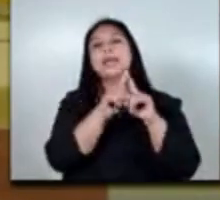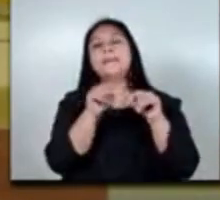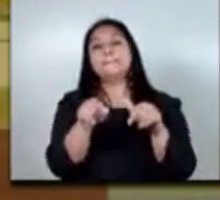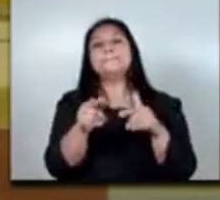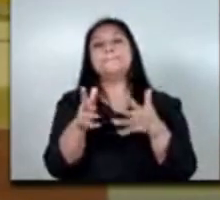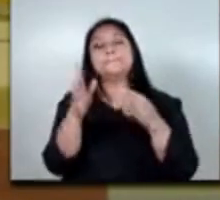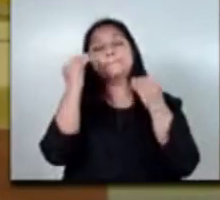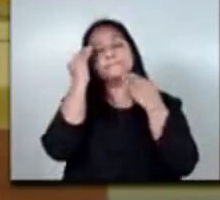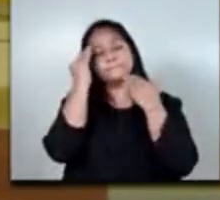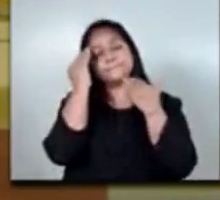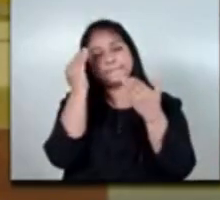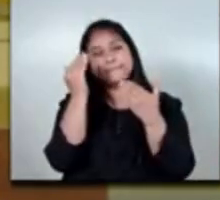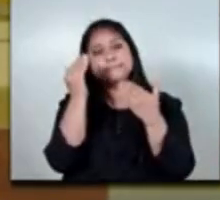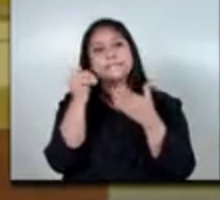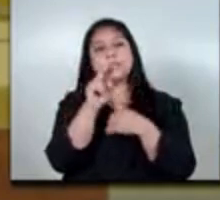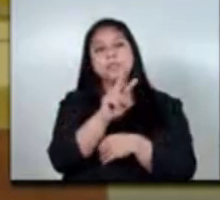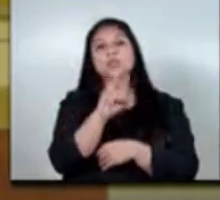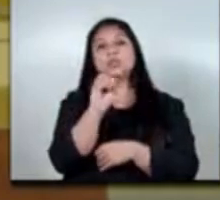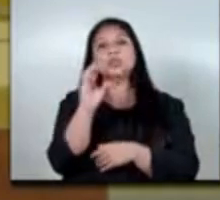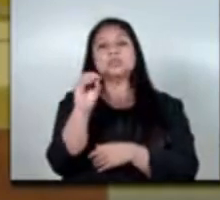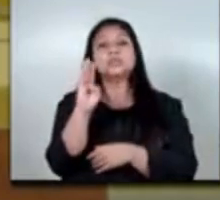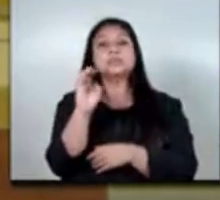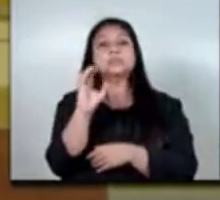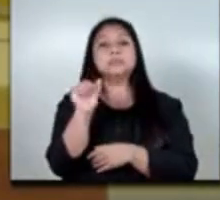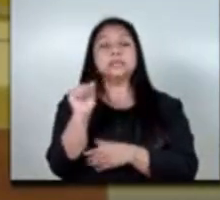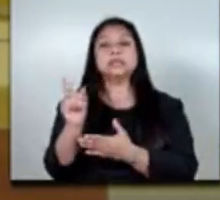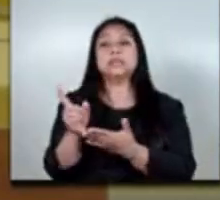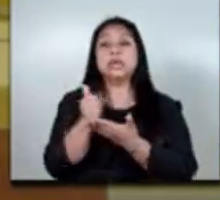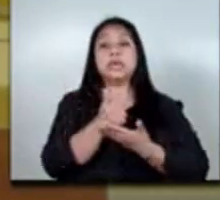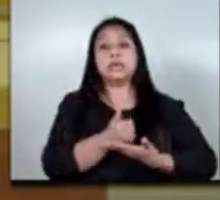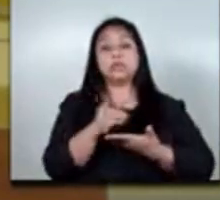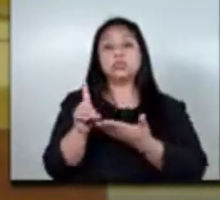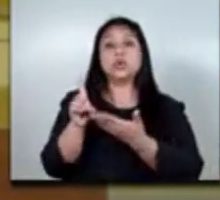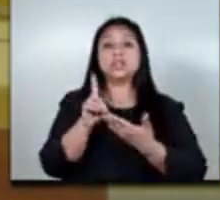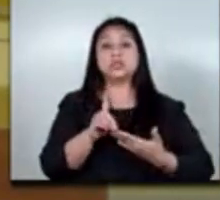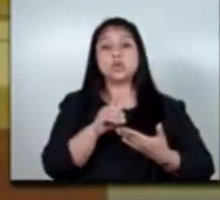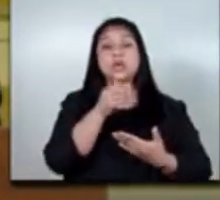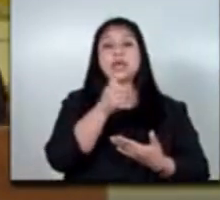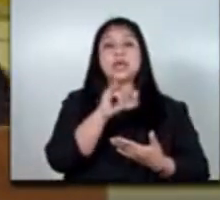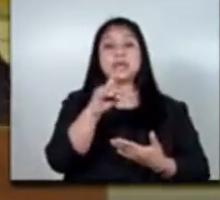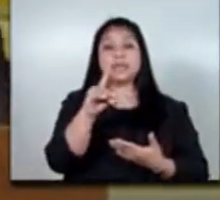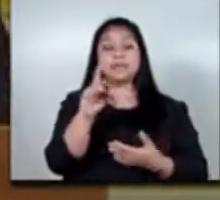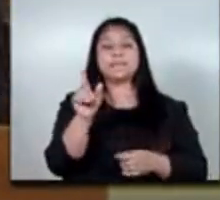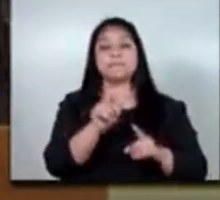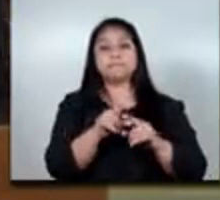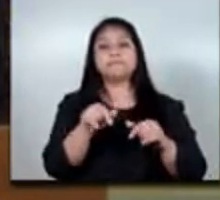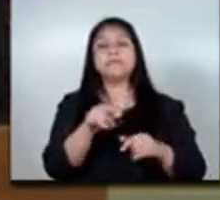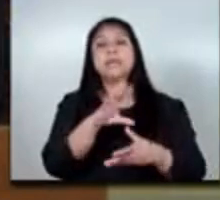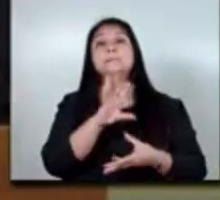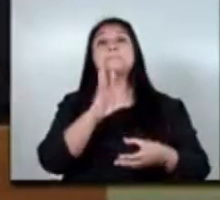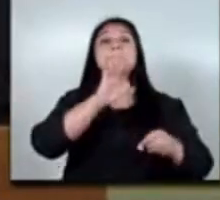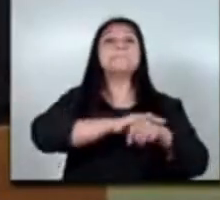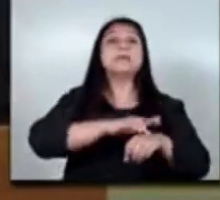por estas 200 becas que nos está donando Aide muchísimas gracias que se suman a las 200 becas